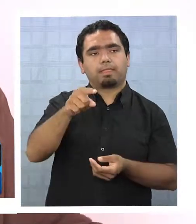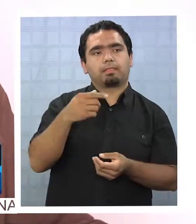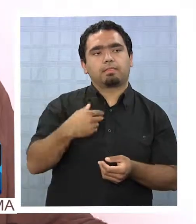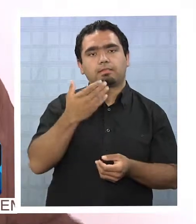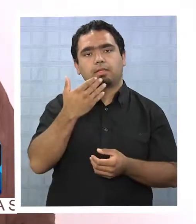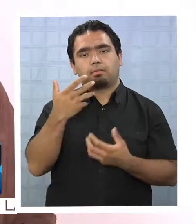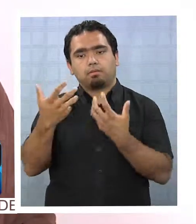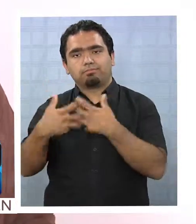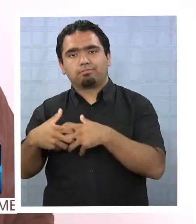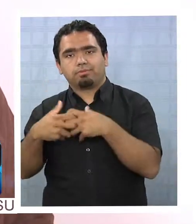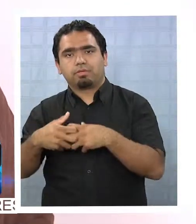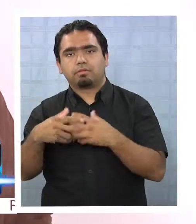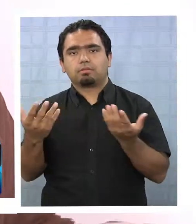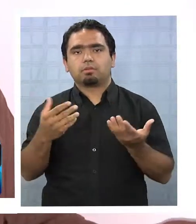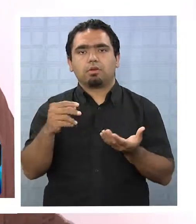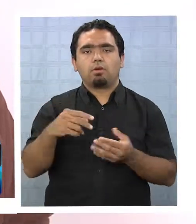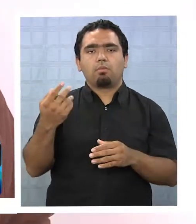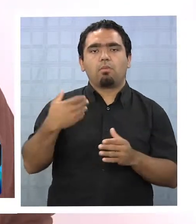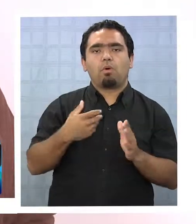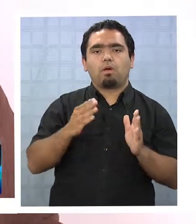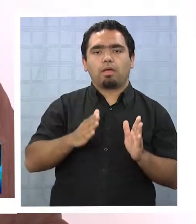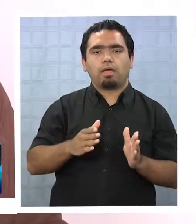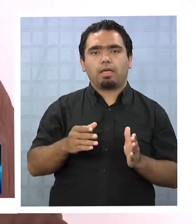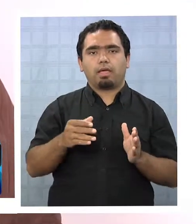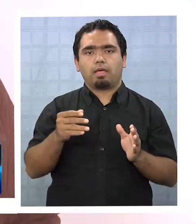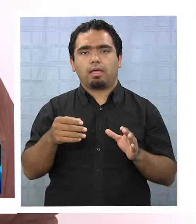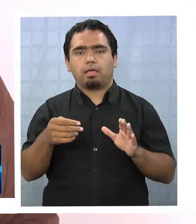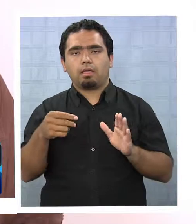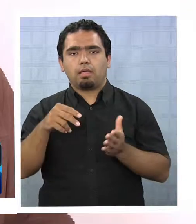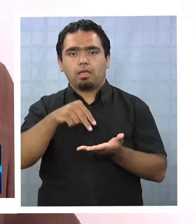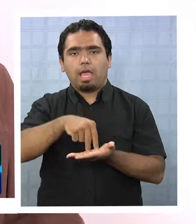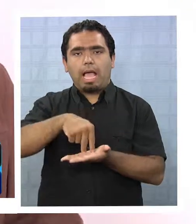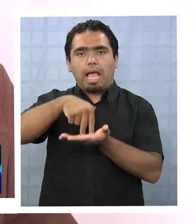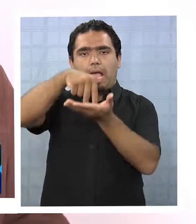el caso de ascensores. O sea, esto es a todo nivel.